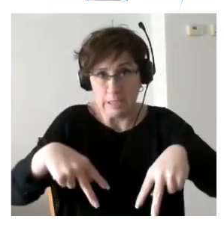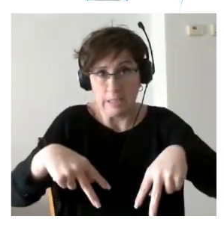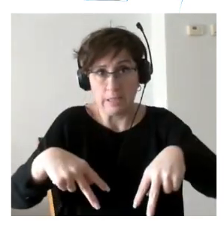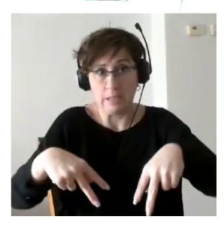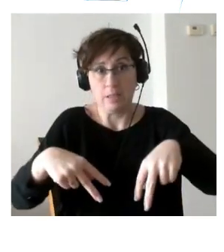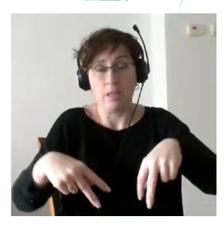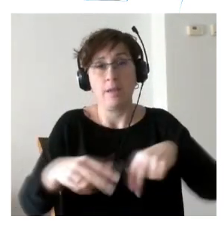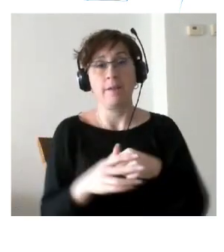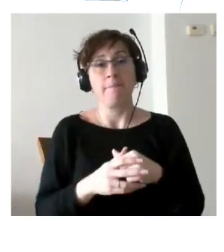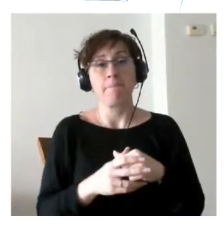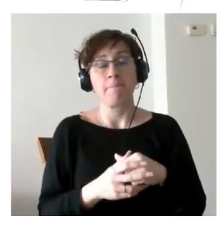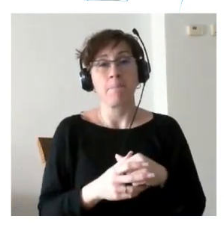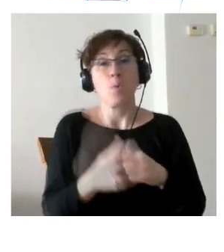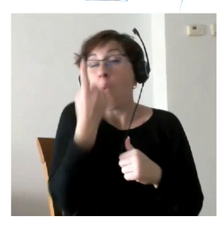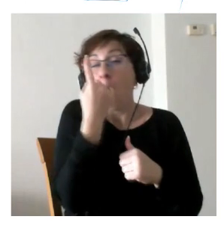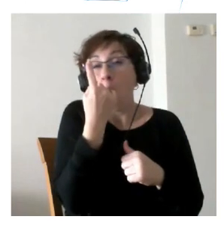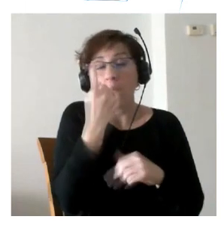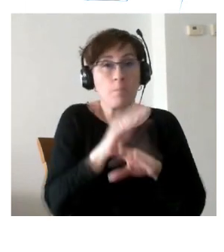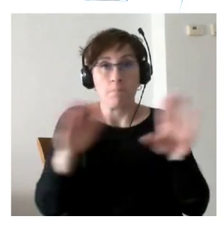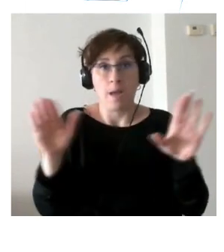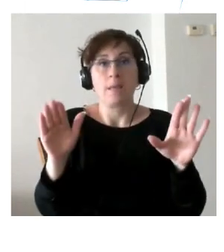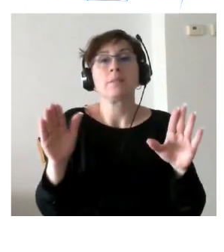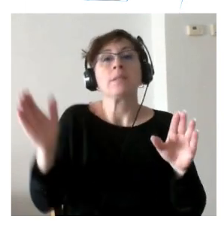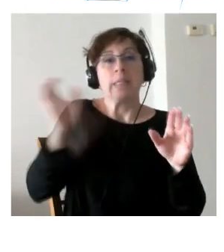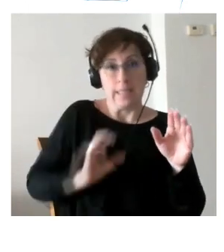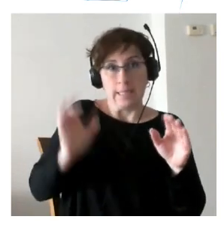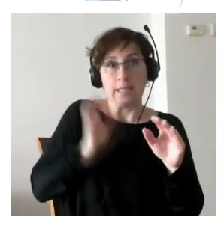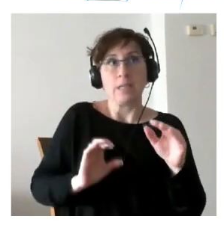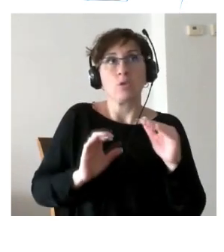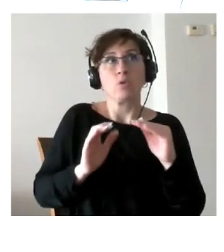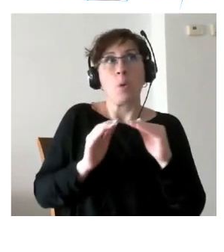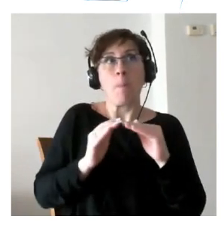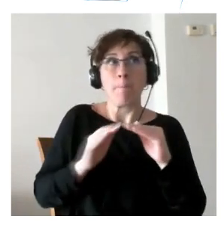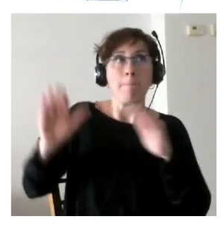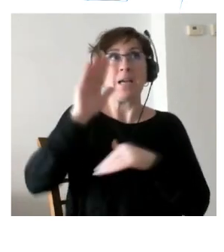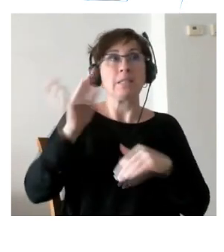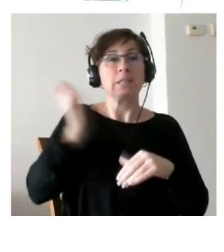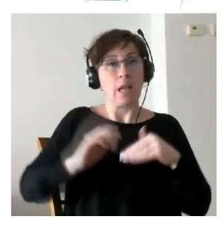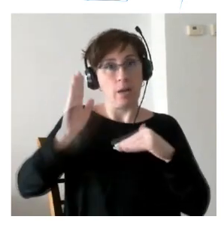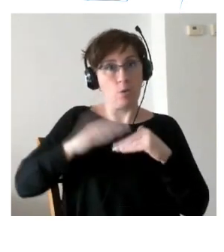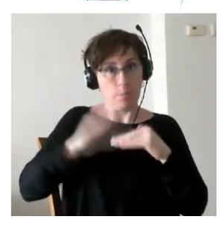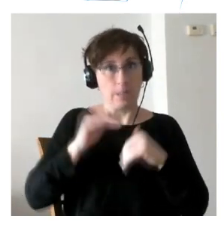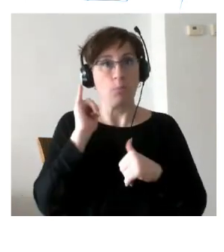solamente una persona tenía ingresos por encima del salario mínimo de las 72